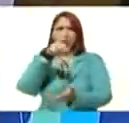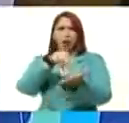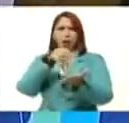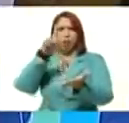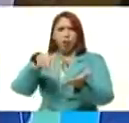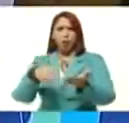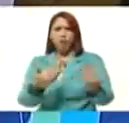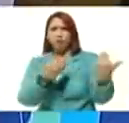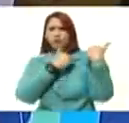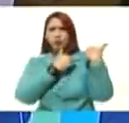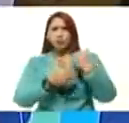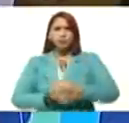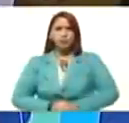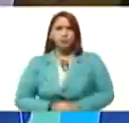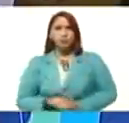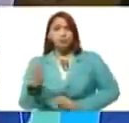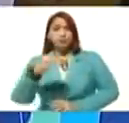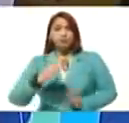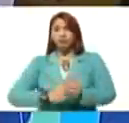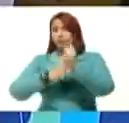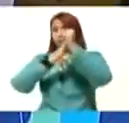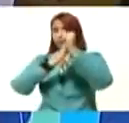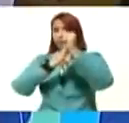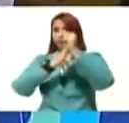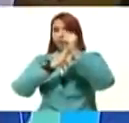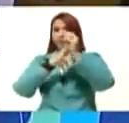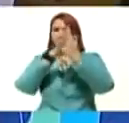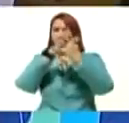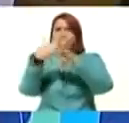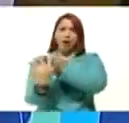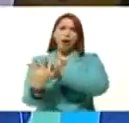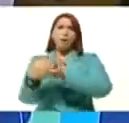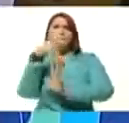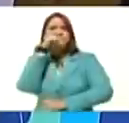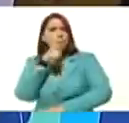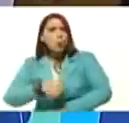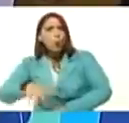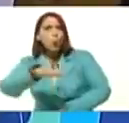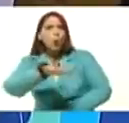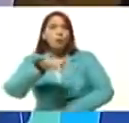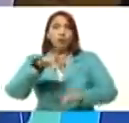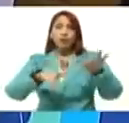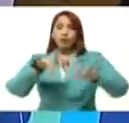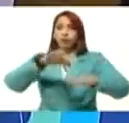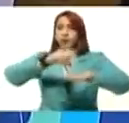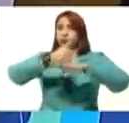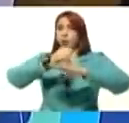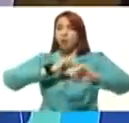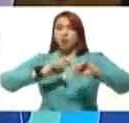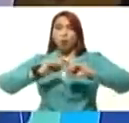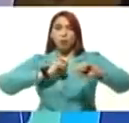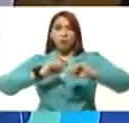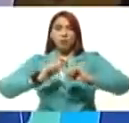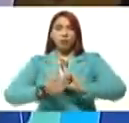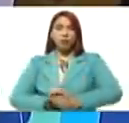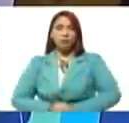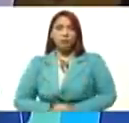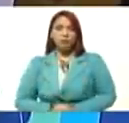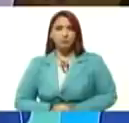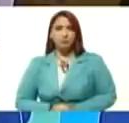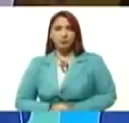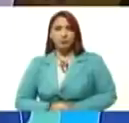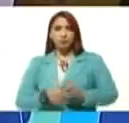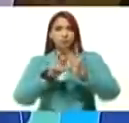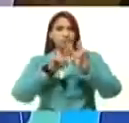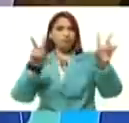y además líder de los barrios, de los pueblos, secretario general del movimiento Por